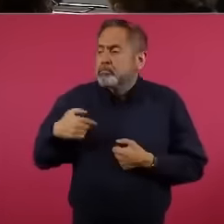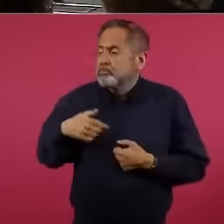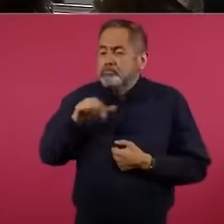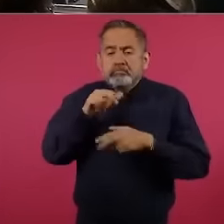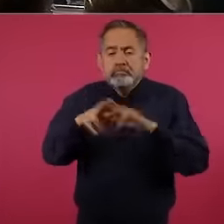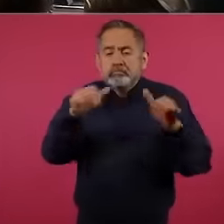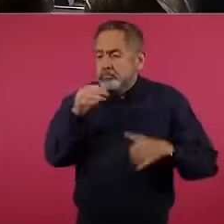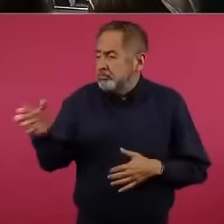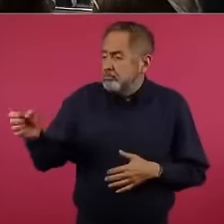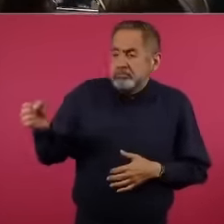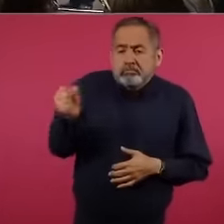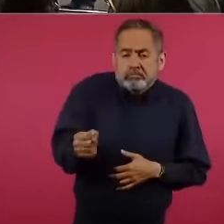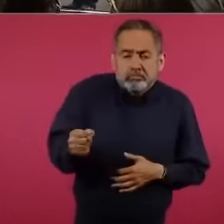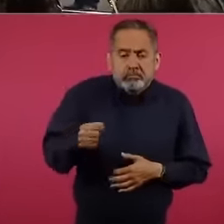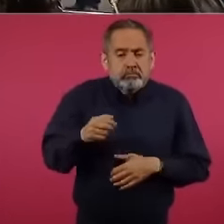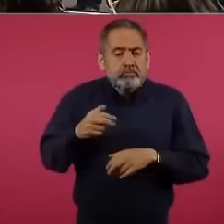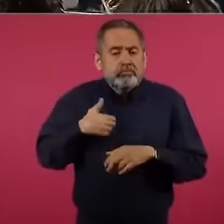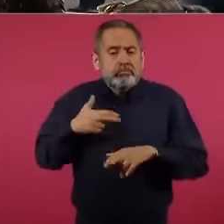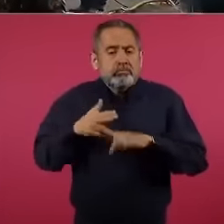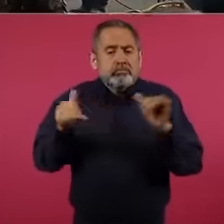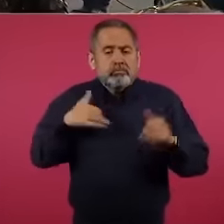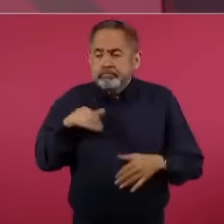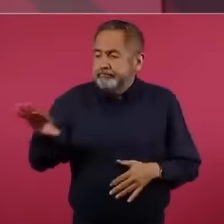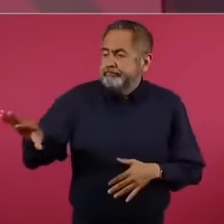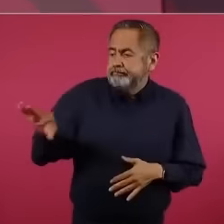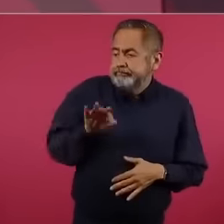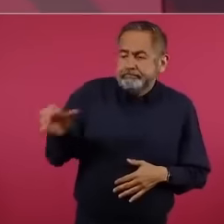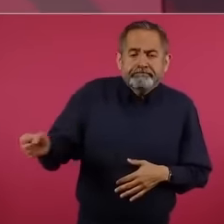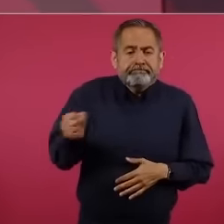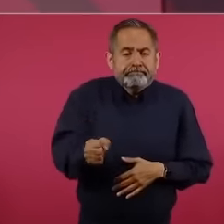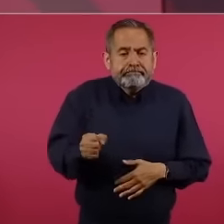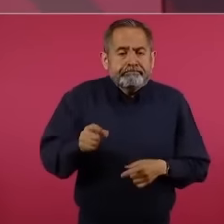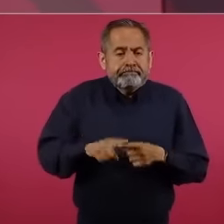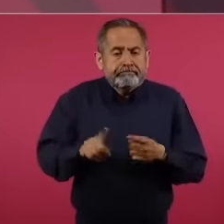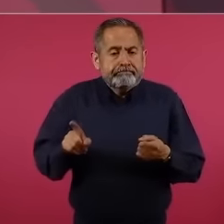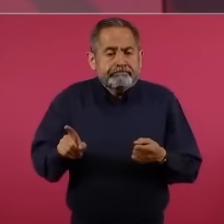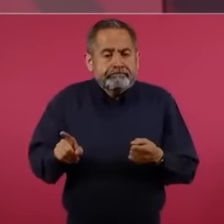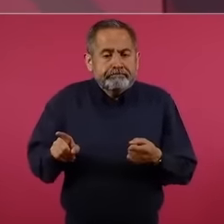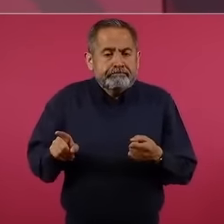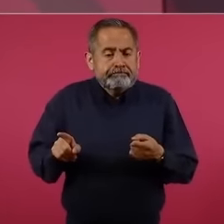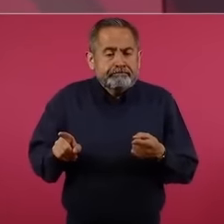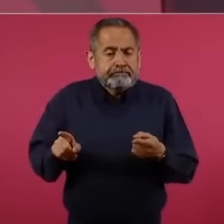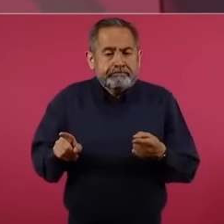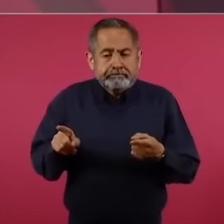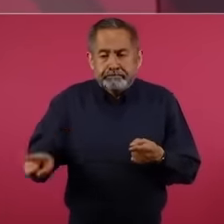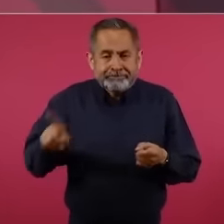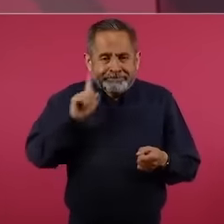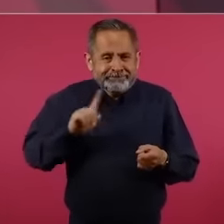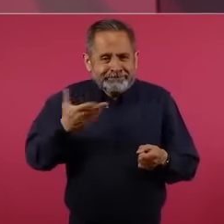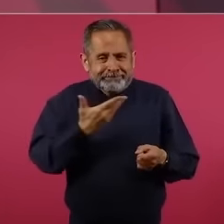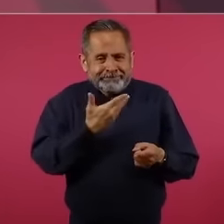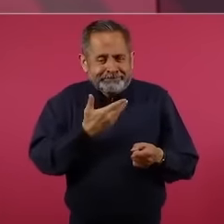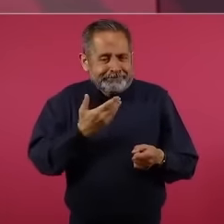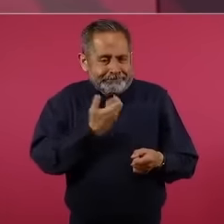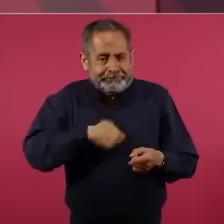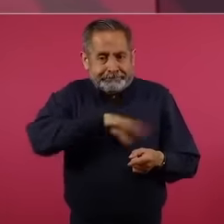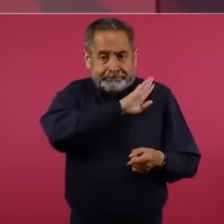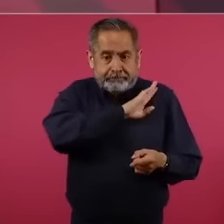elegí a la presidenta electa,